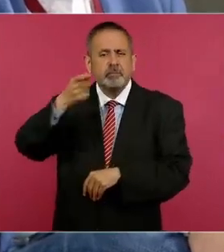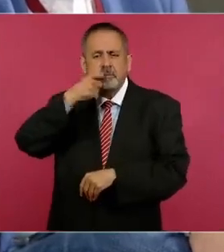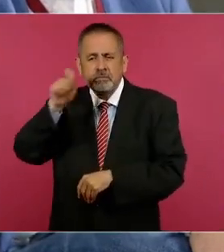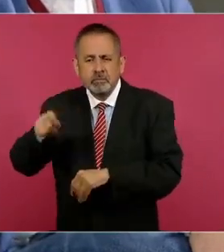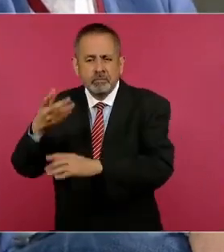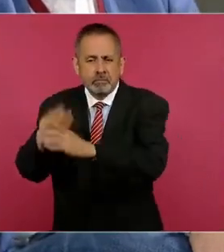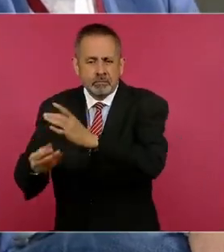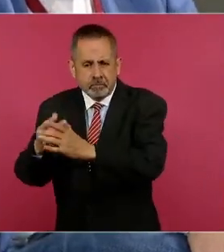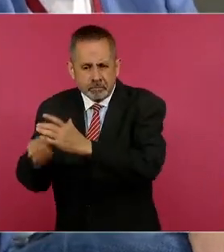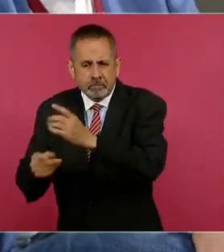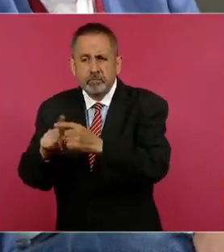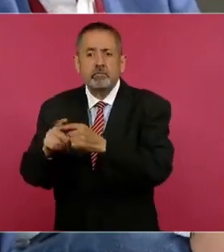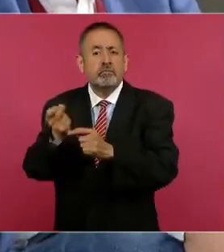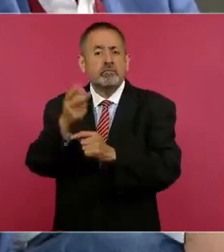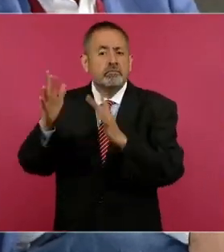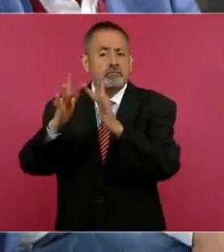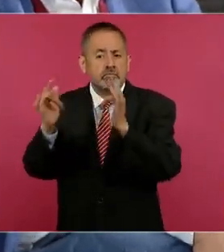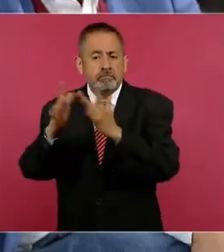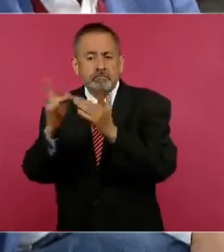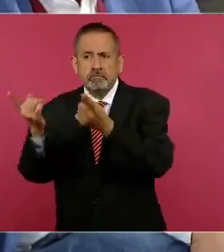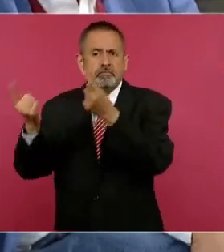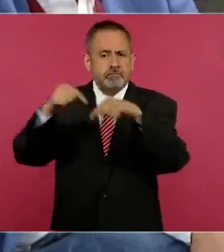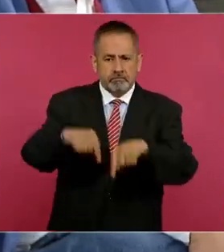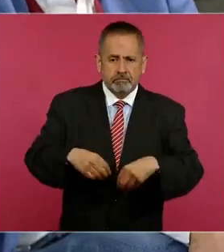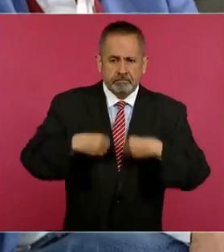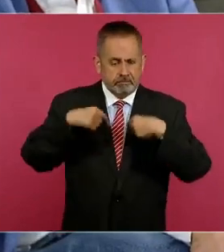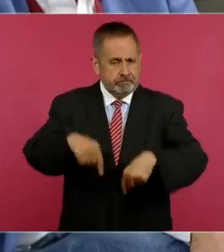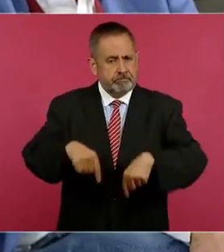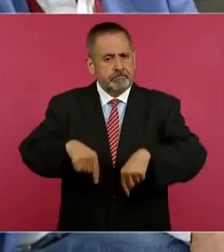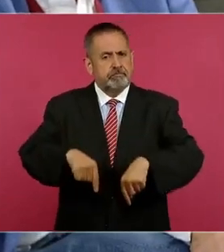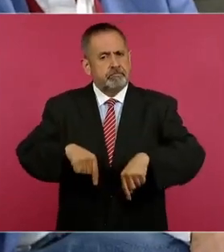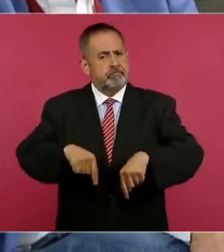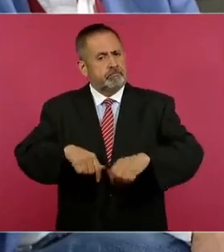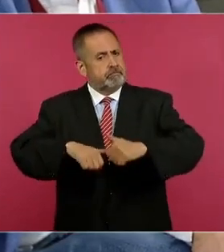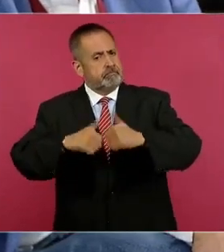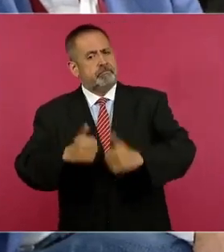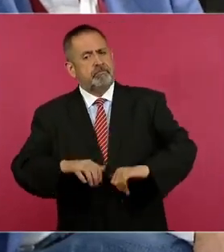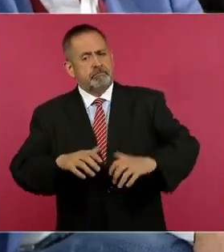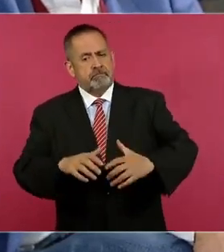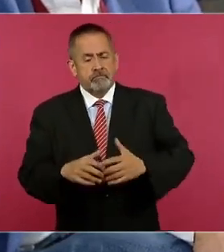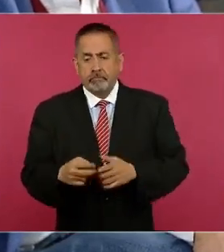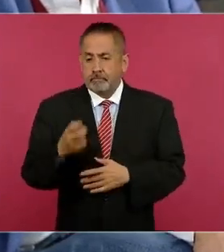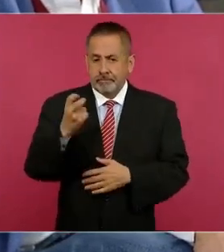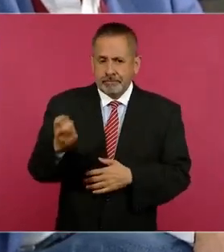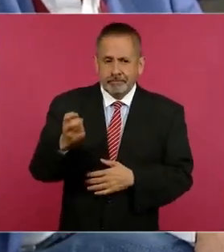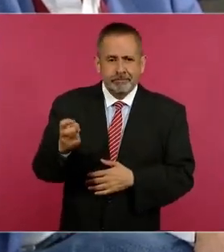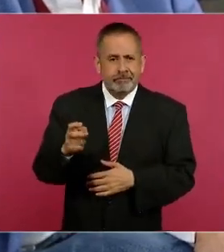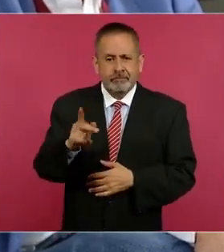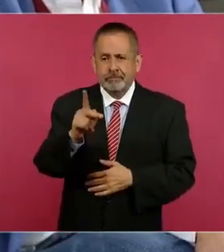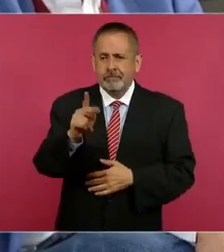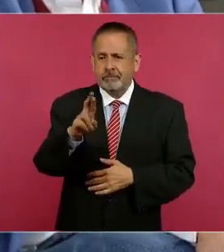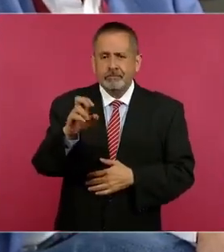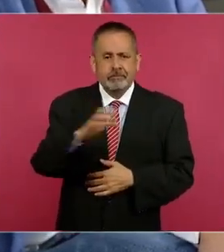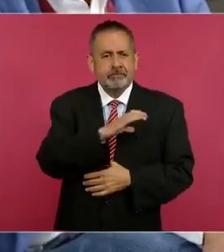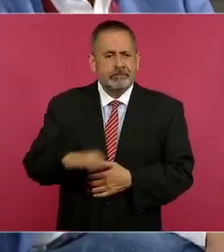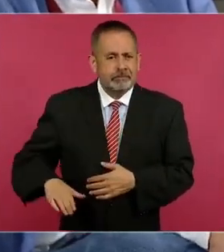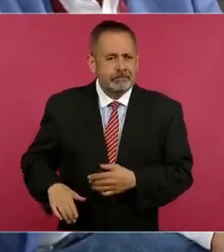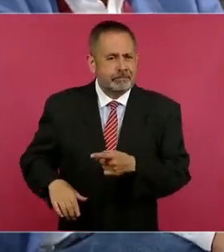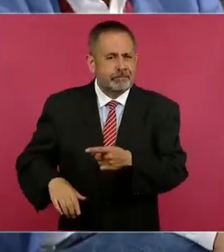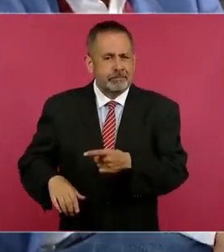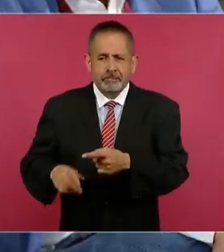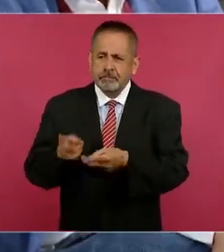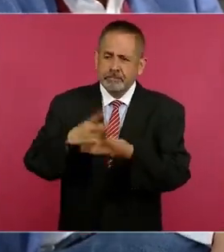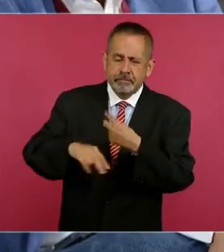franceses de esas naciones y que esta persona, este precandidato de origen